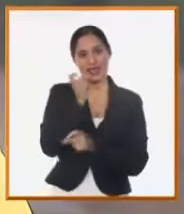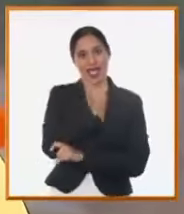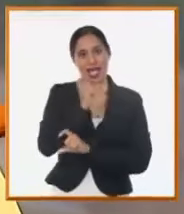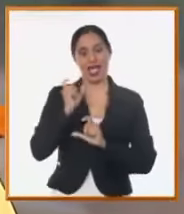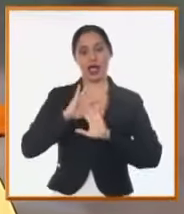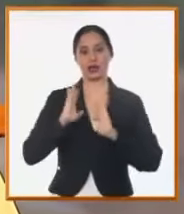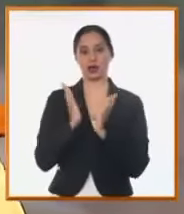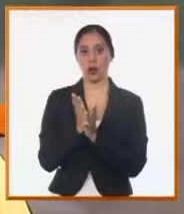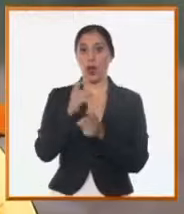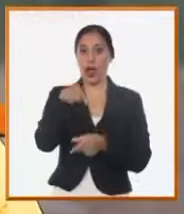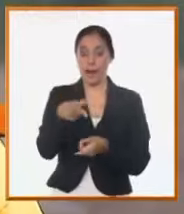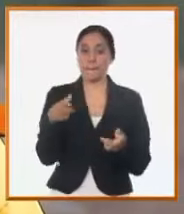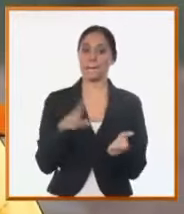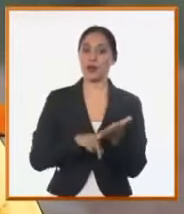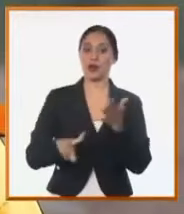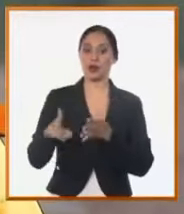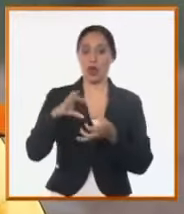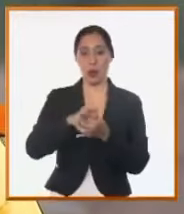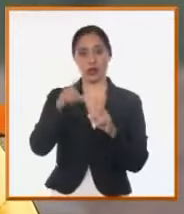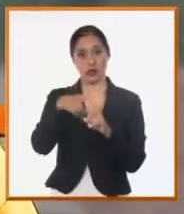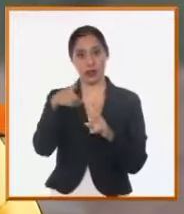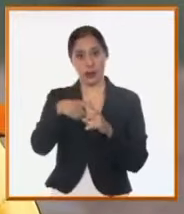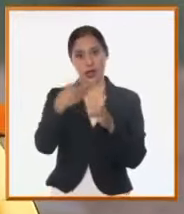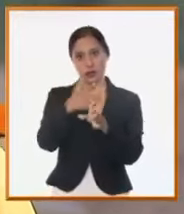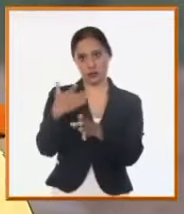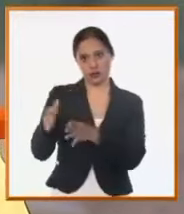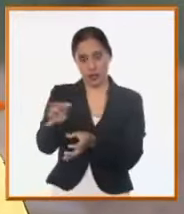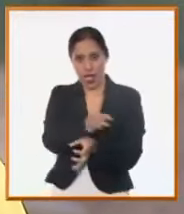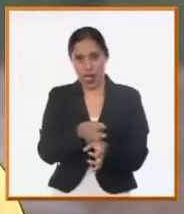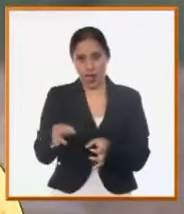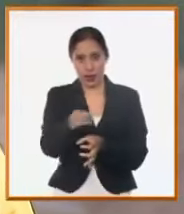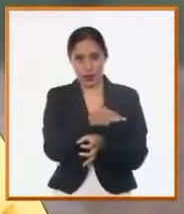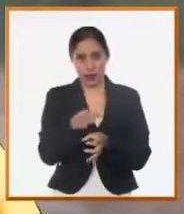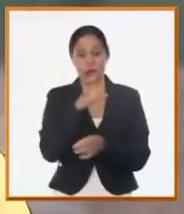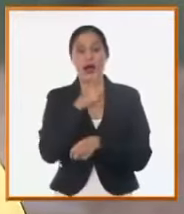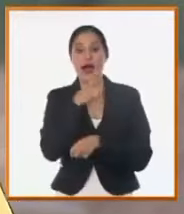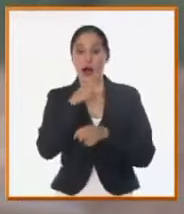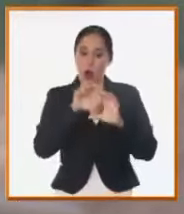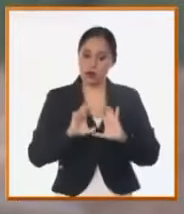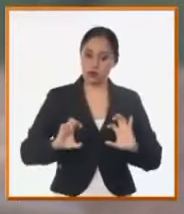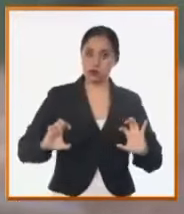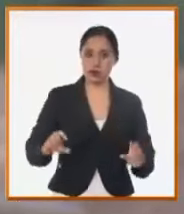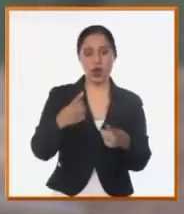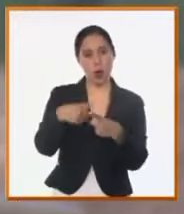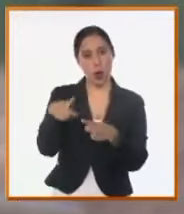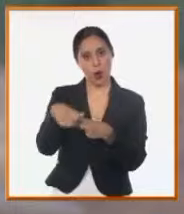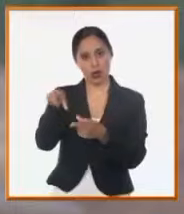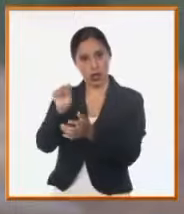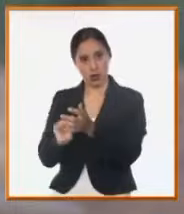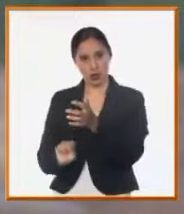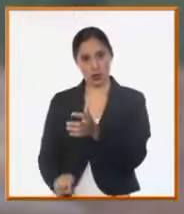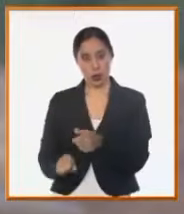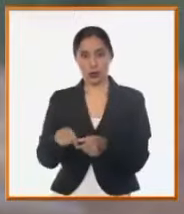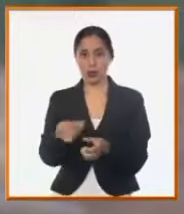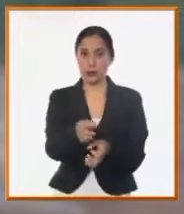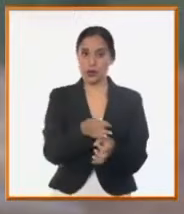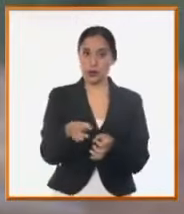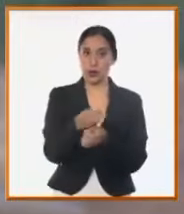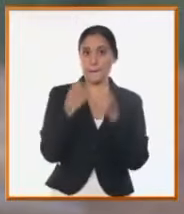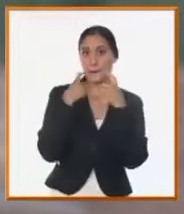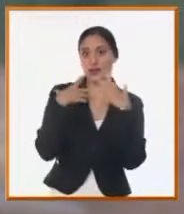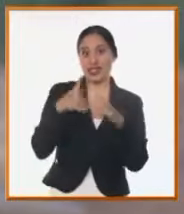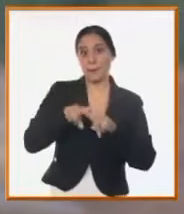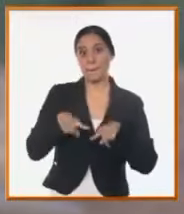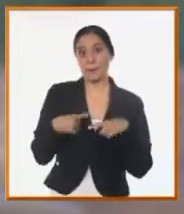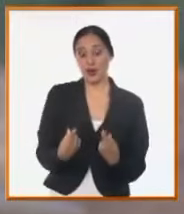provincia de Guantánamo y específicamente para el municipio del asentamiento de acueductos y el municipio de San Antonio del Sur, porque va a generar fuertes de